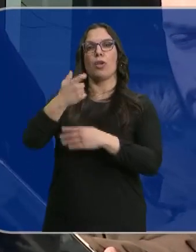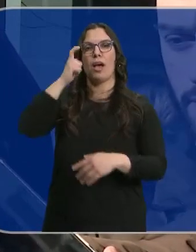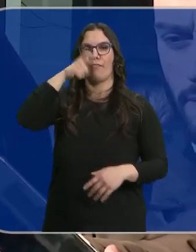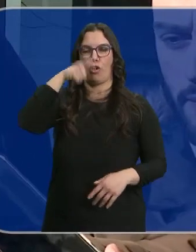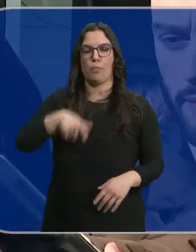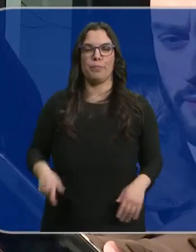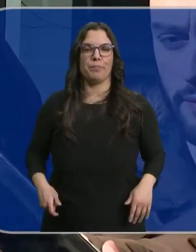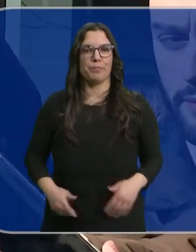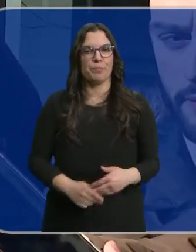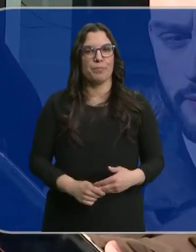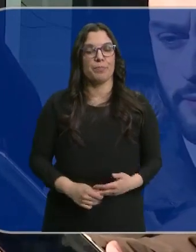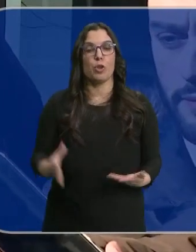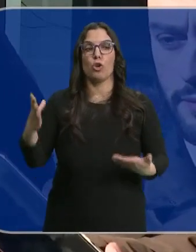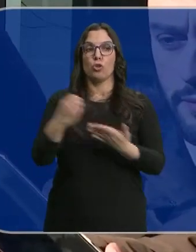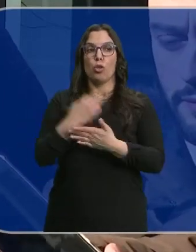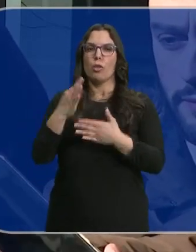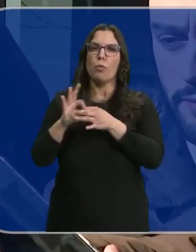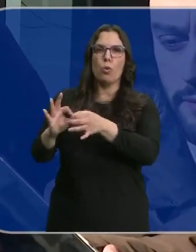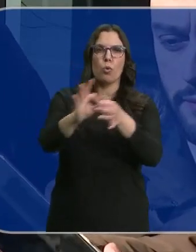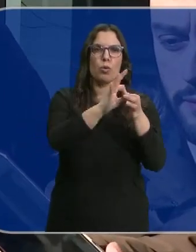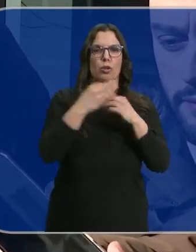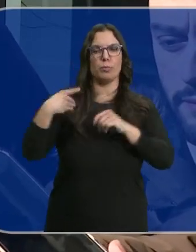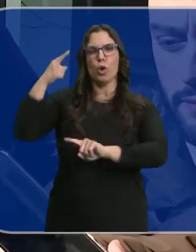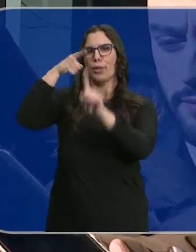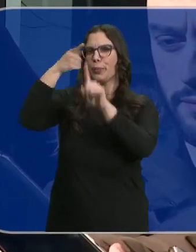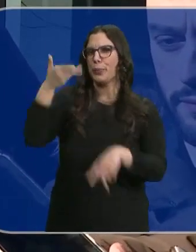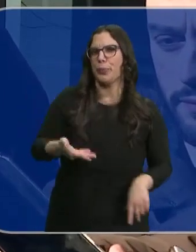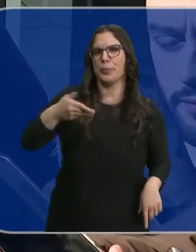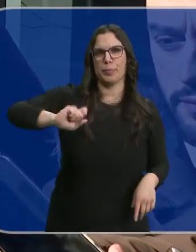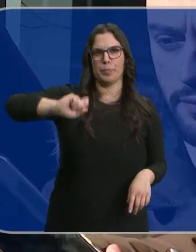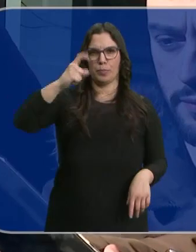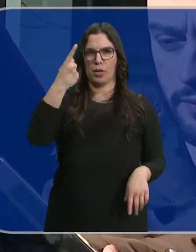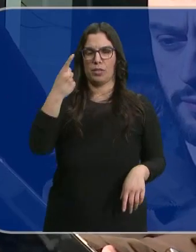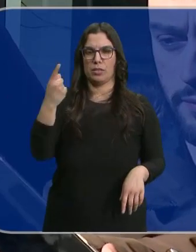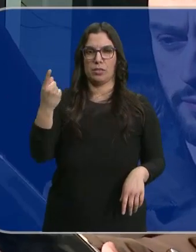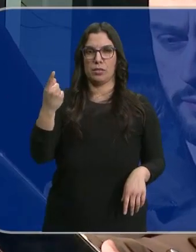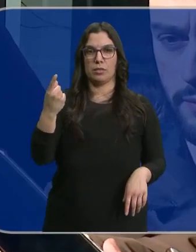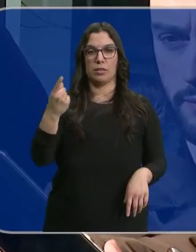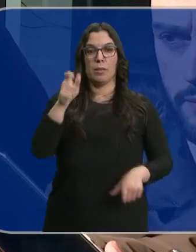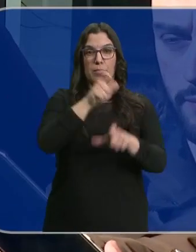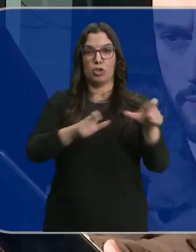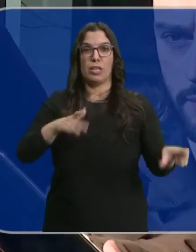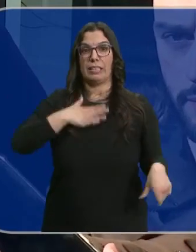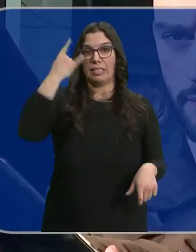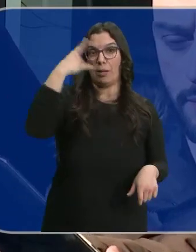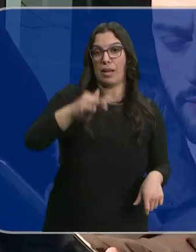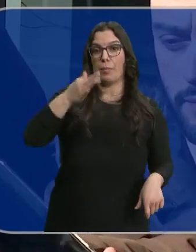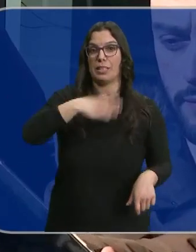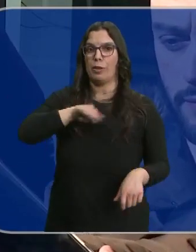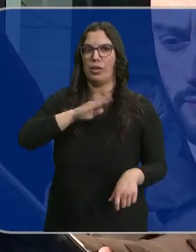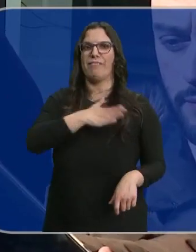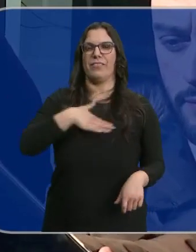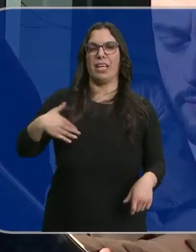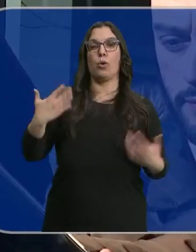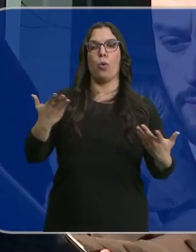Todos debemos unirnos en ese objetivo trascendental. Están persiguiendo a los salmantinos y españoles, que es